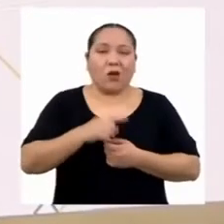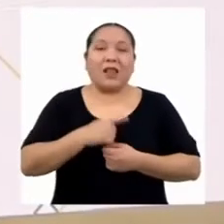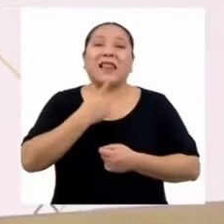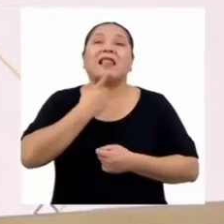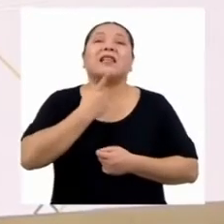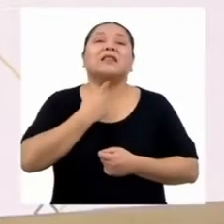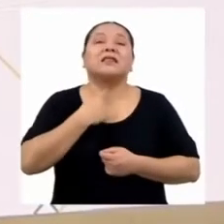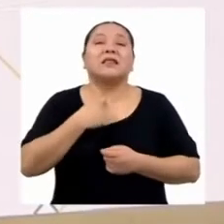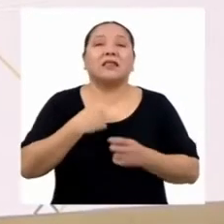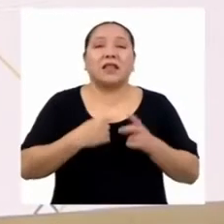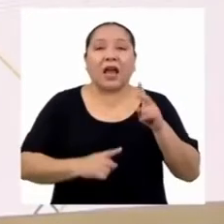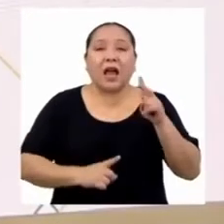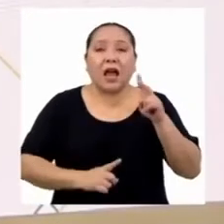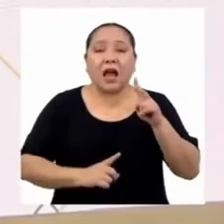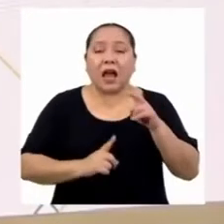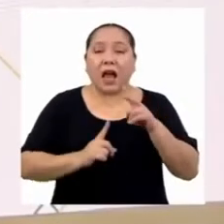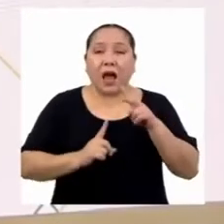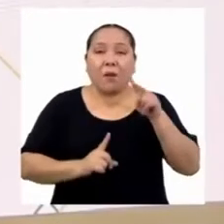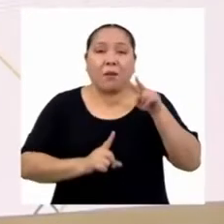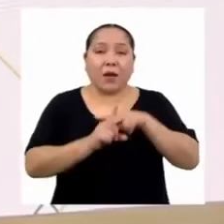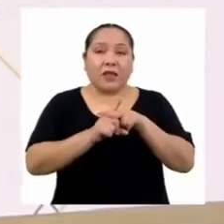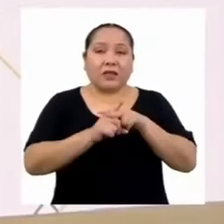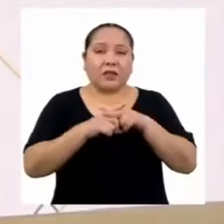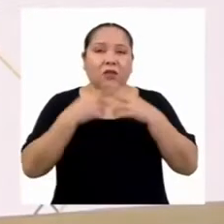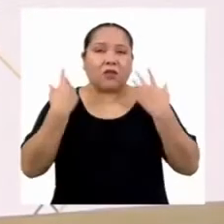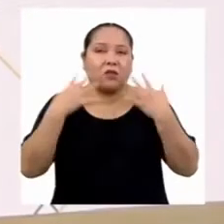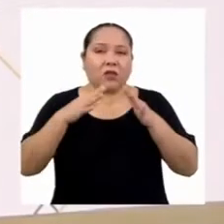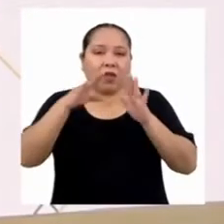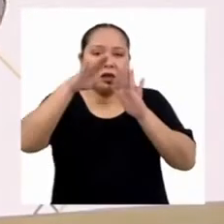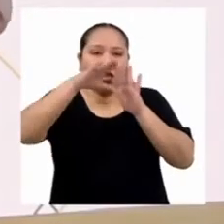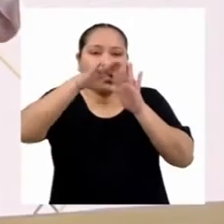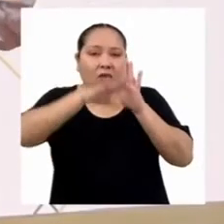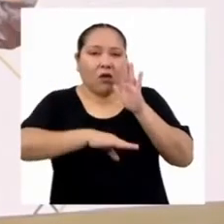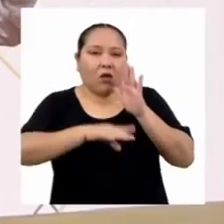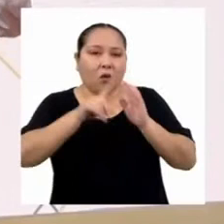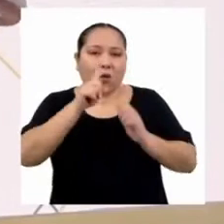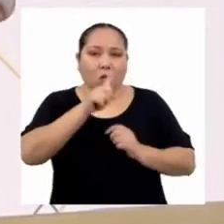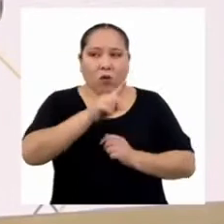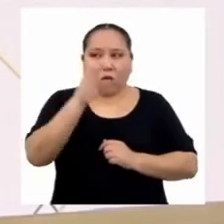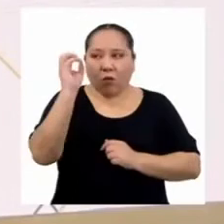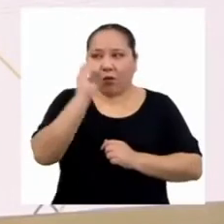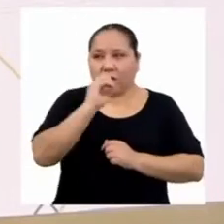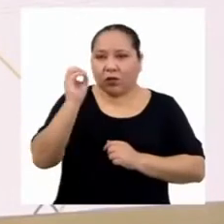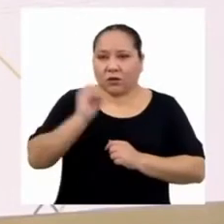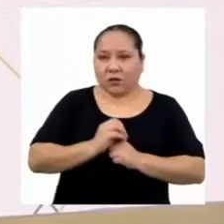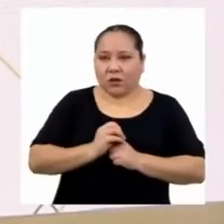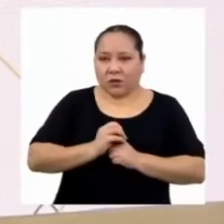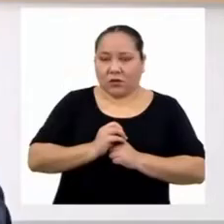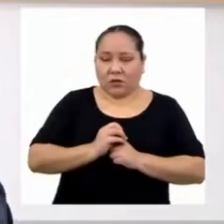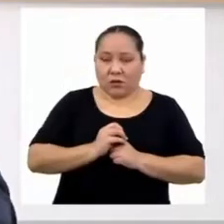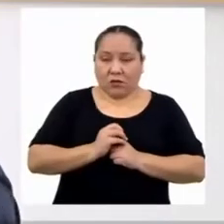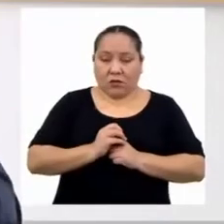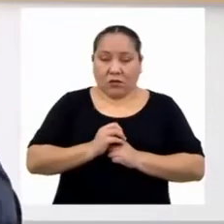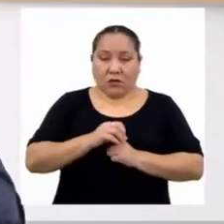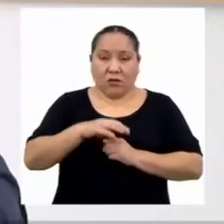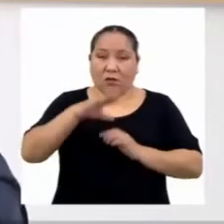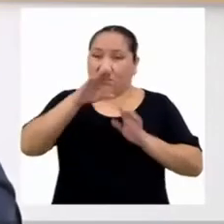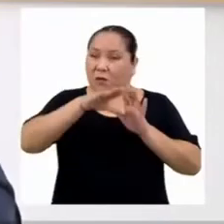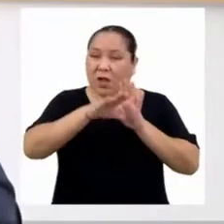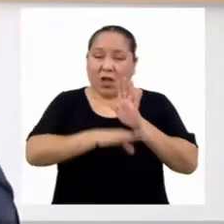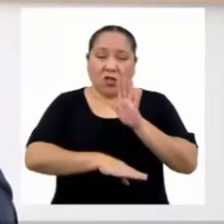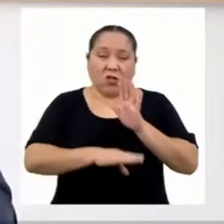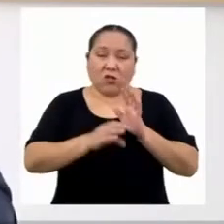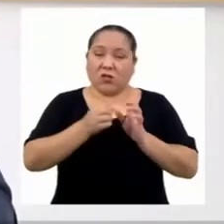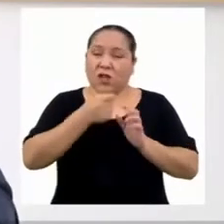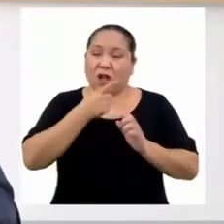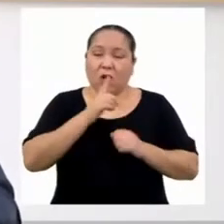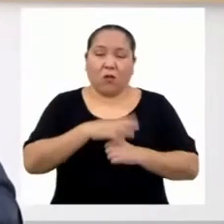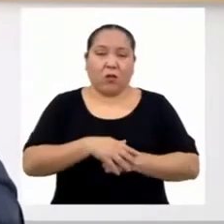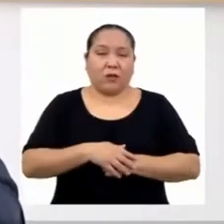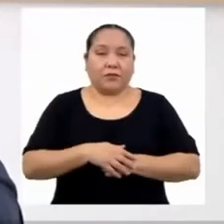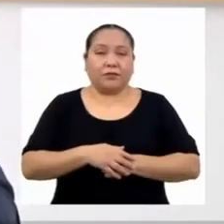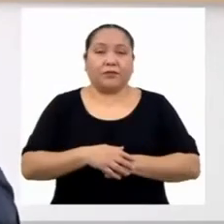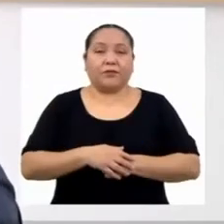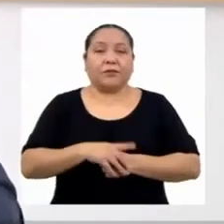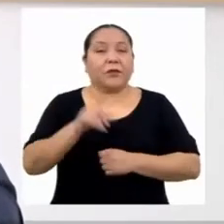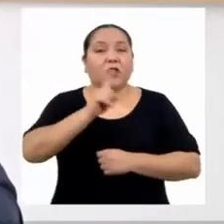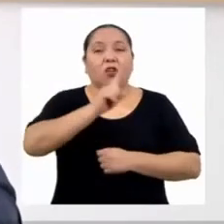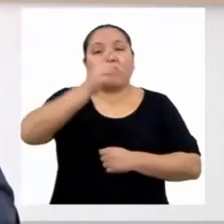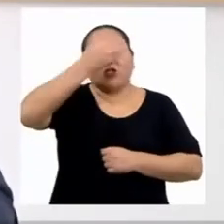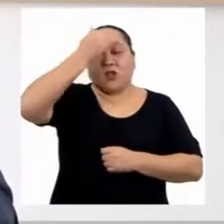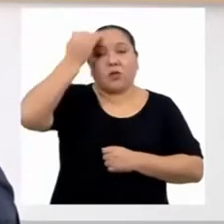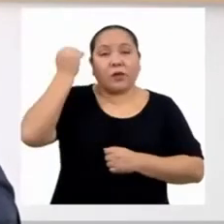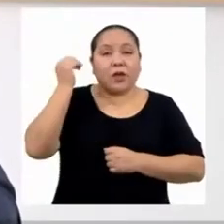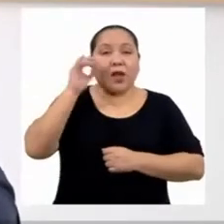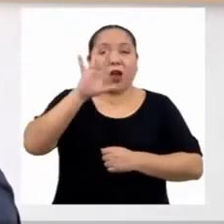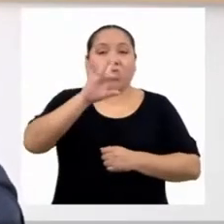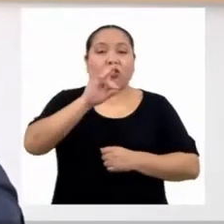ya tenemos un desbalance del 1% entre la ingesta y la pérdida de agua. No olvidemos que aproximadamente el